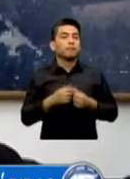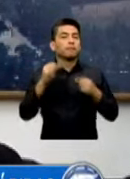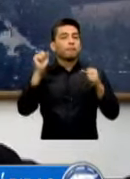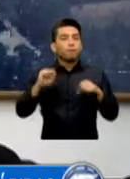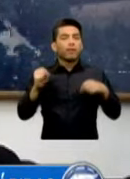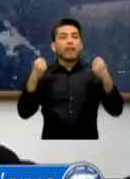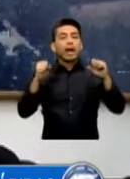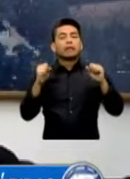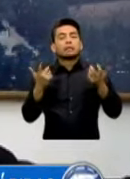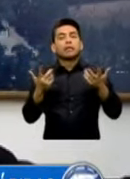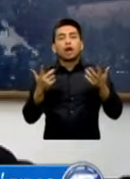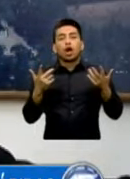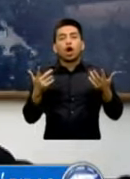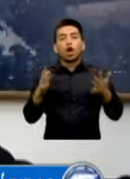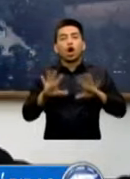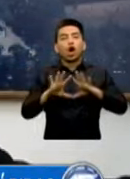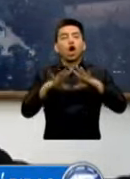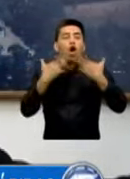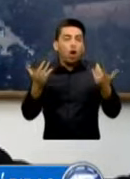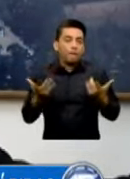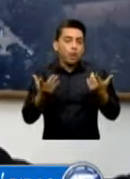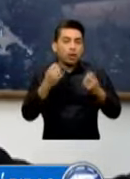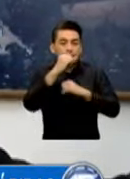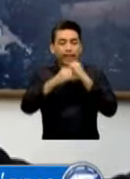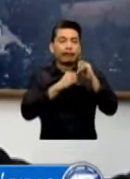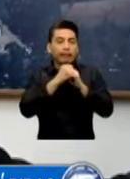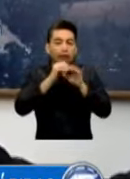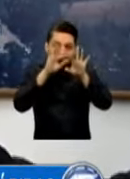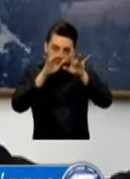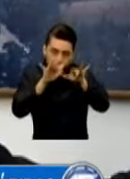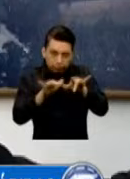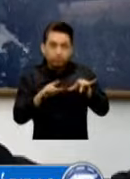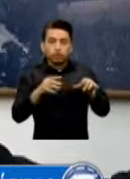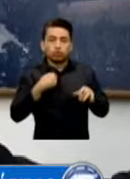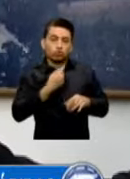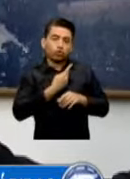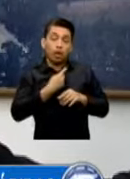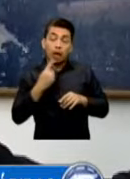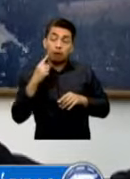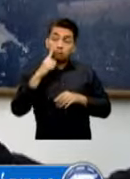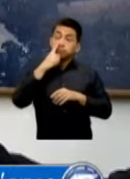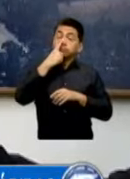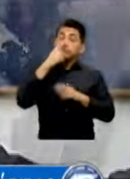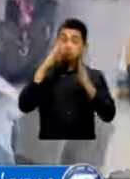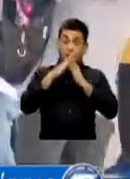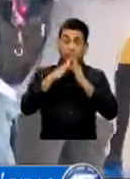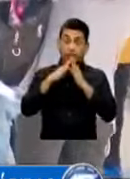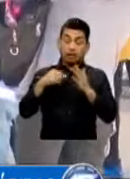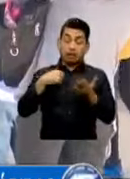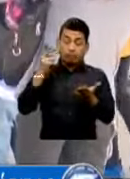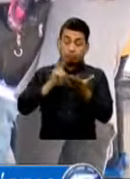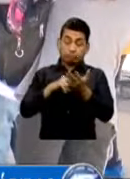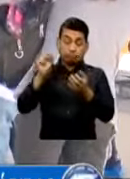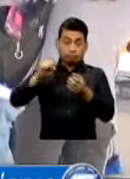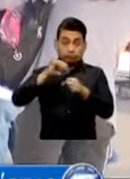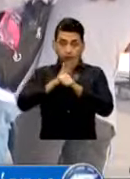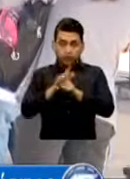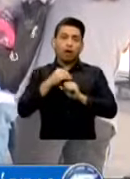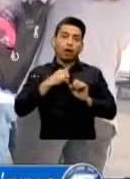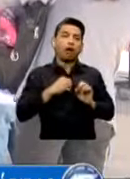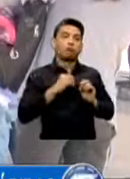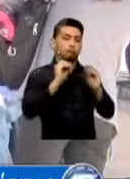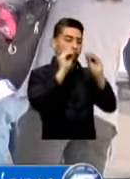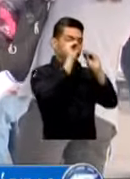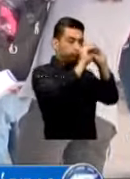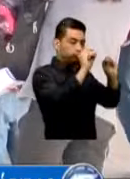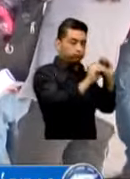plataforma Para que la gente Voluntariamente Pueda reportar Los resultados De sus pruebas Rápidas En este caso De autotesteo Digamos